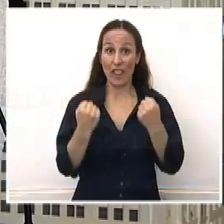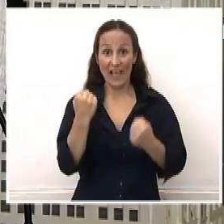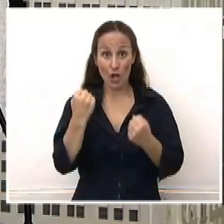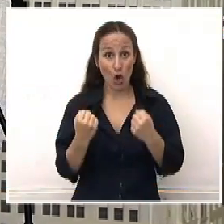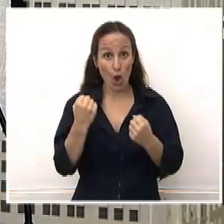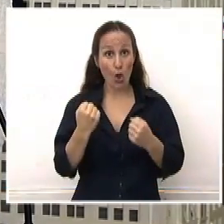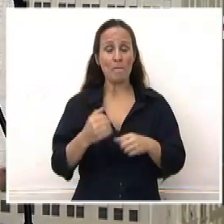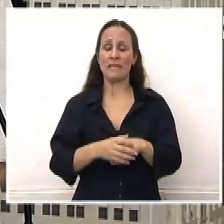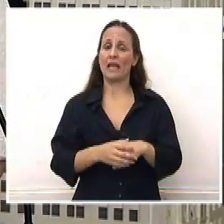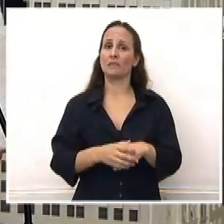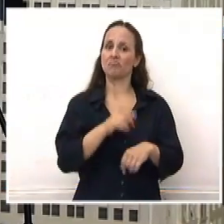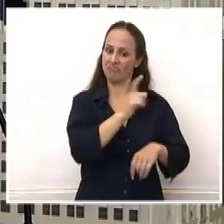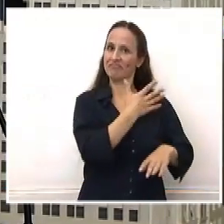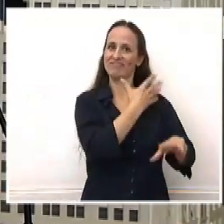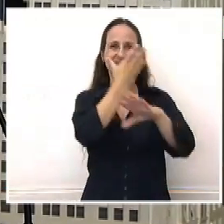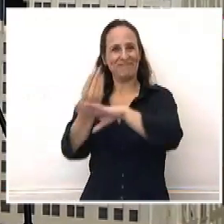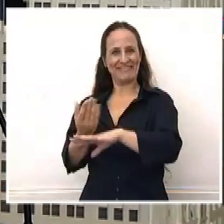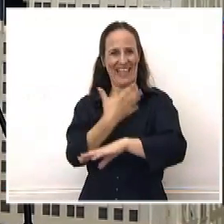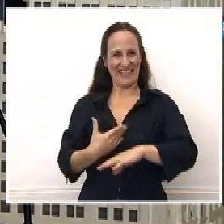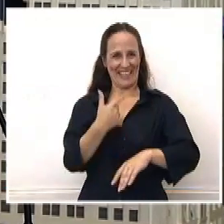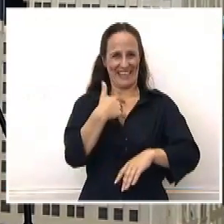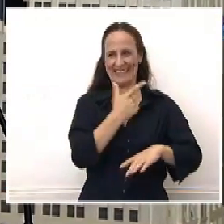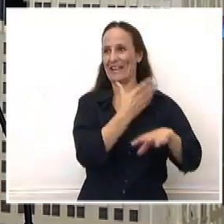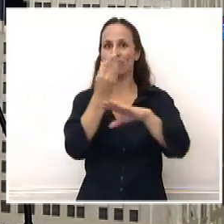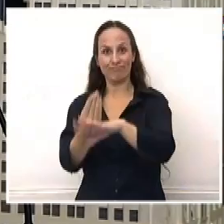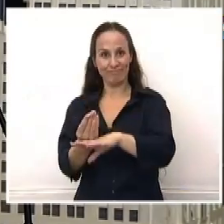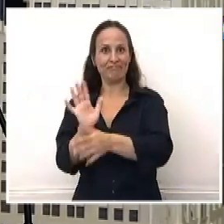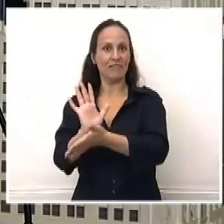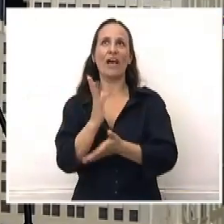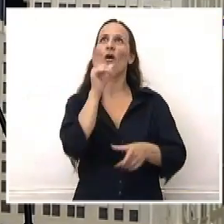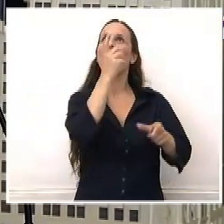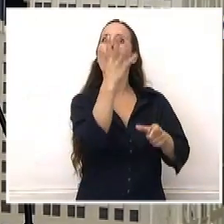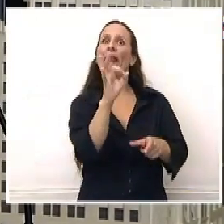Gobierno de la República Argentina, en nombre de los 40 millones de argentinos,